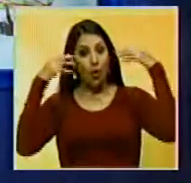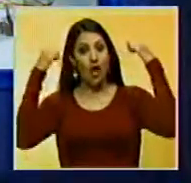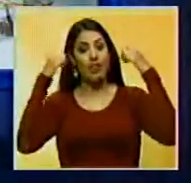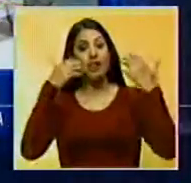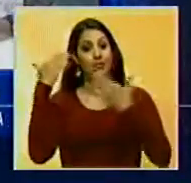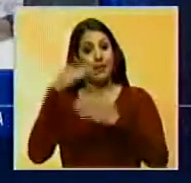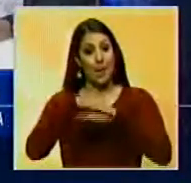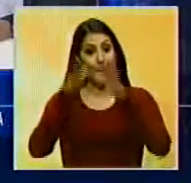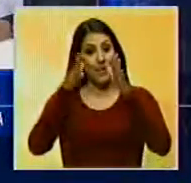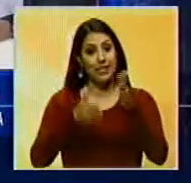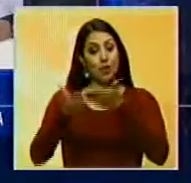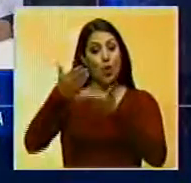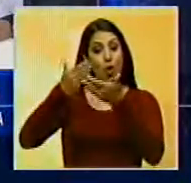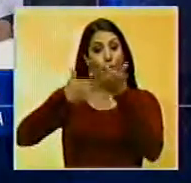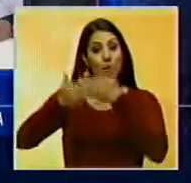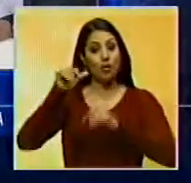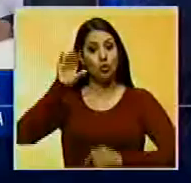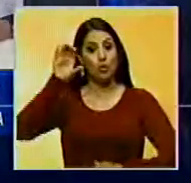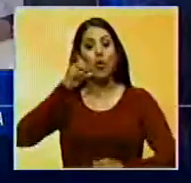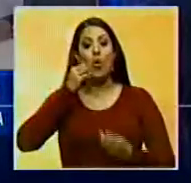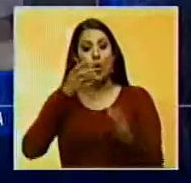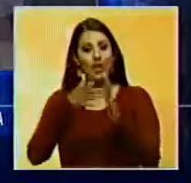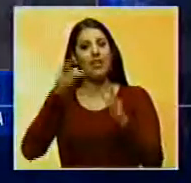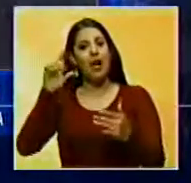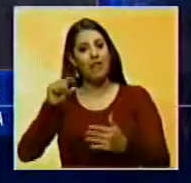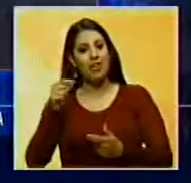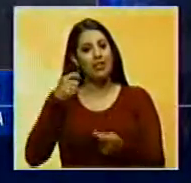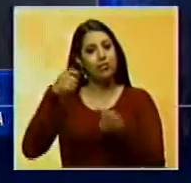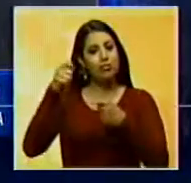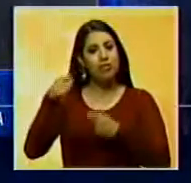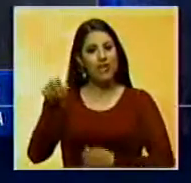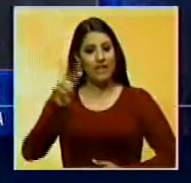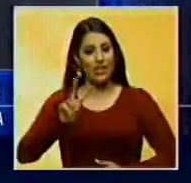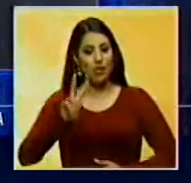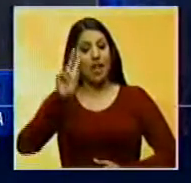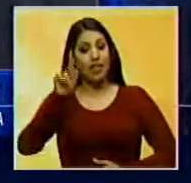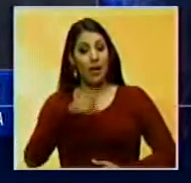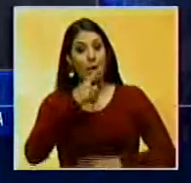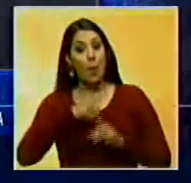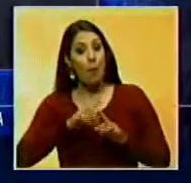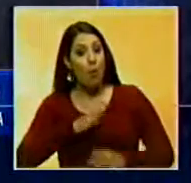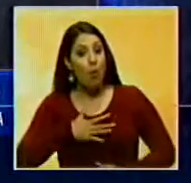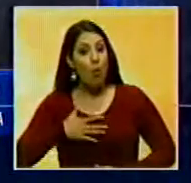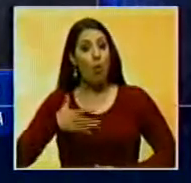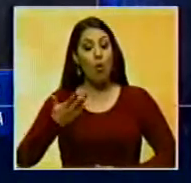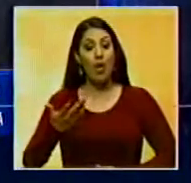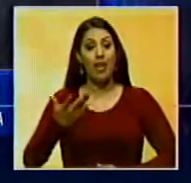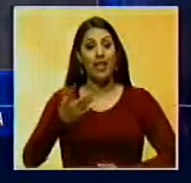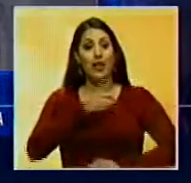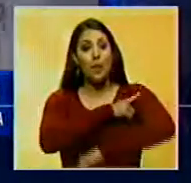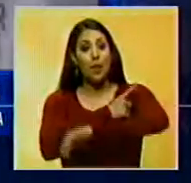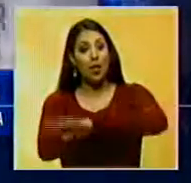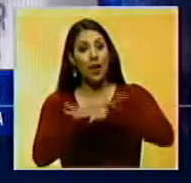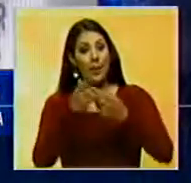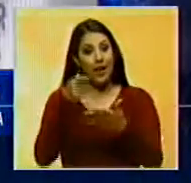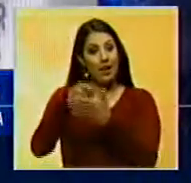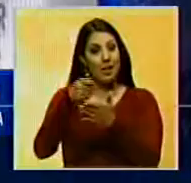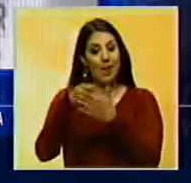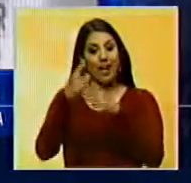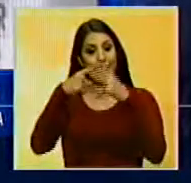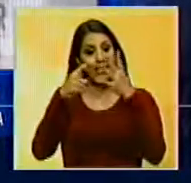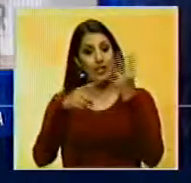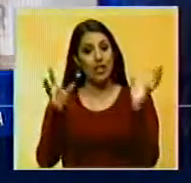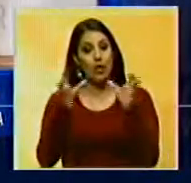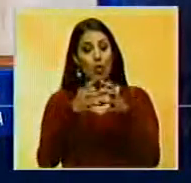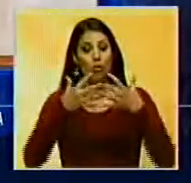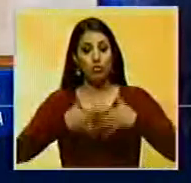comercio exterior Jesús Faría dio a conocer la oferta exportable de Venezuela, así como las posibilidades y el potencial para la inversión en diversos